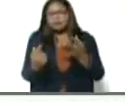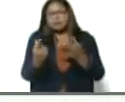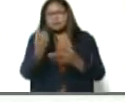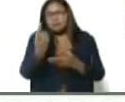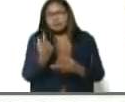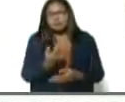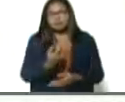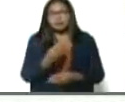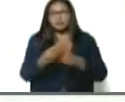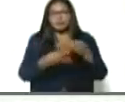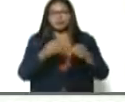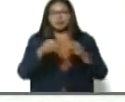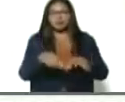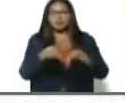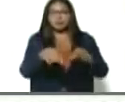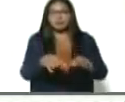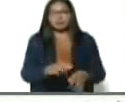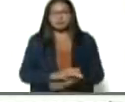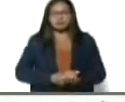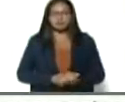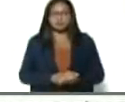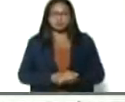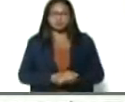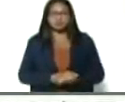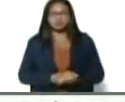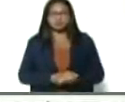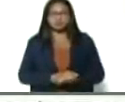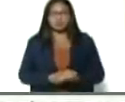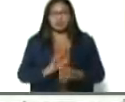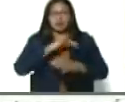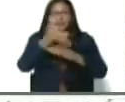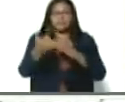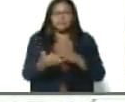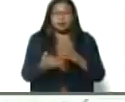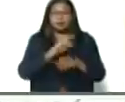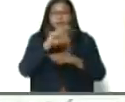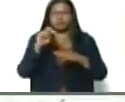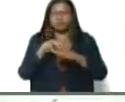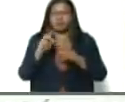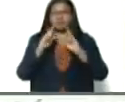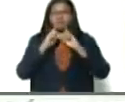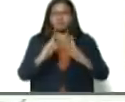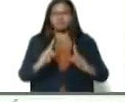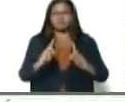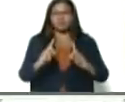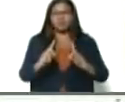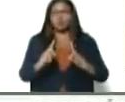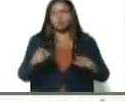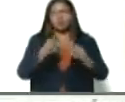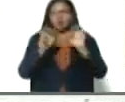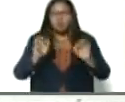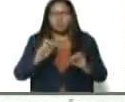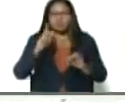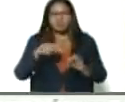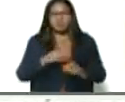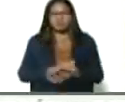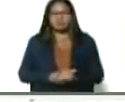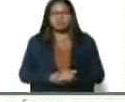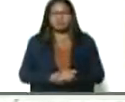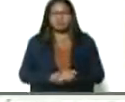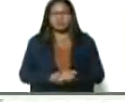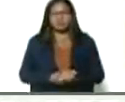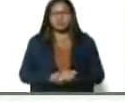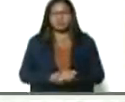entre otras. El plan nacional de vialidad agrícola, que hay que estarlo reanimando y coordinando